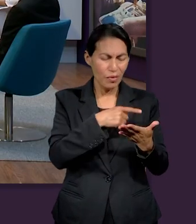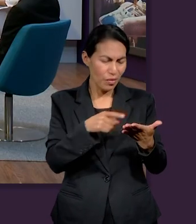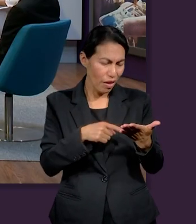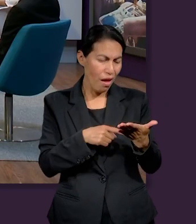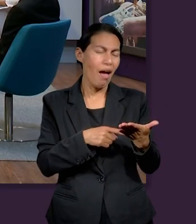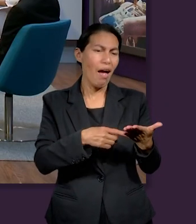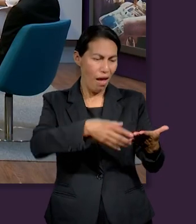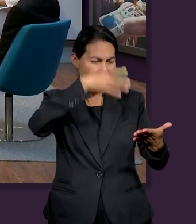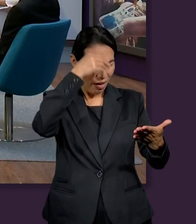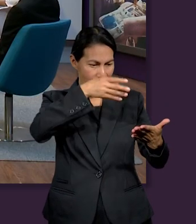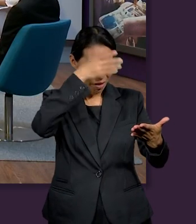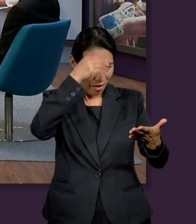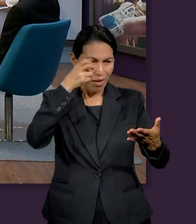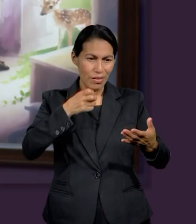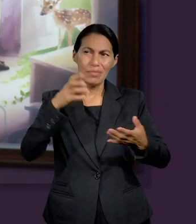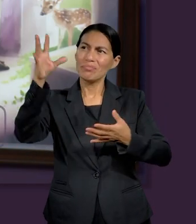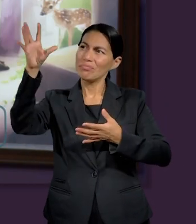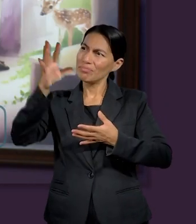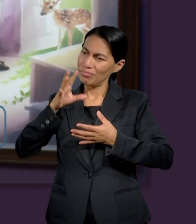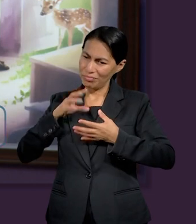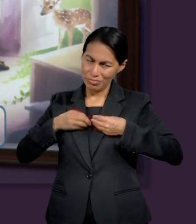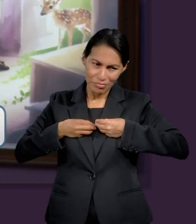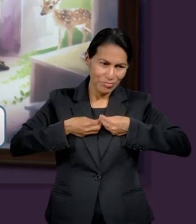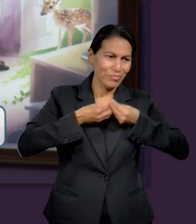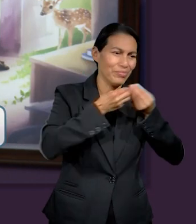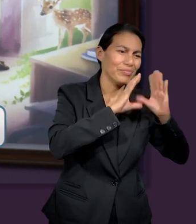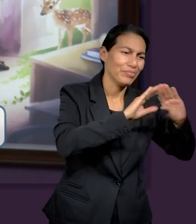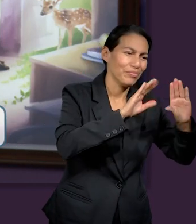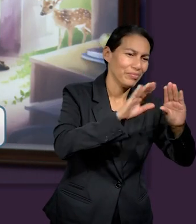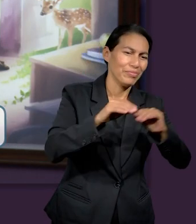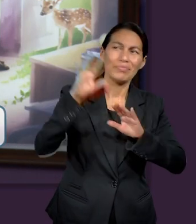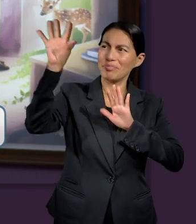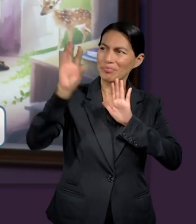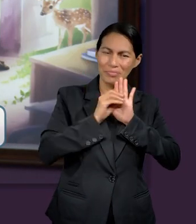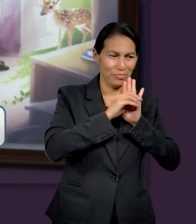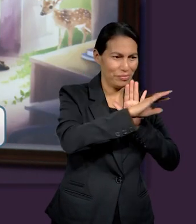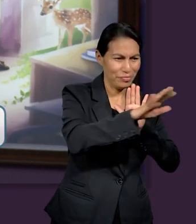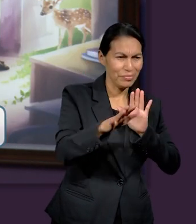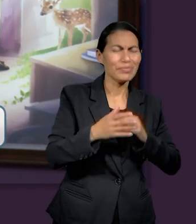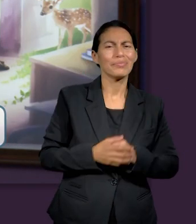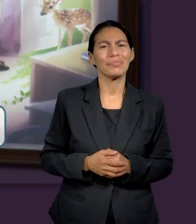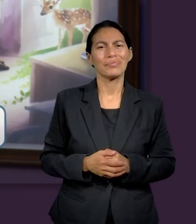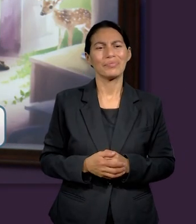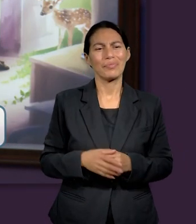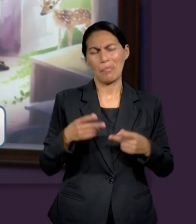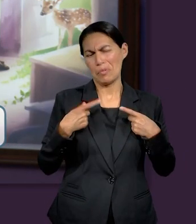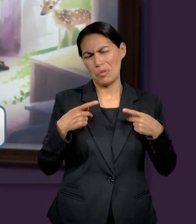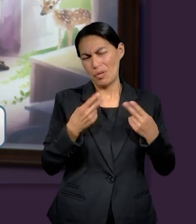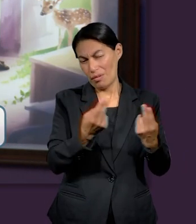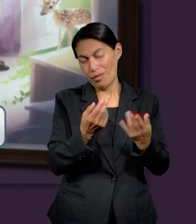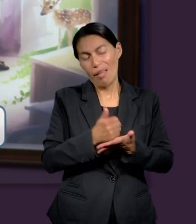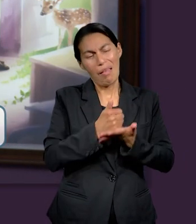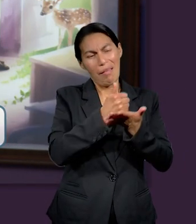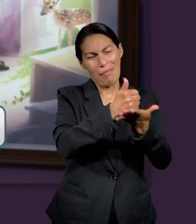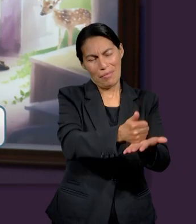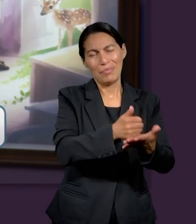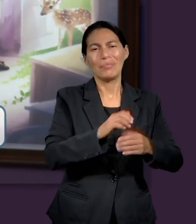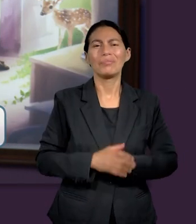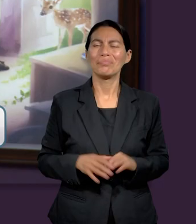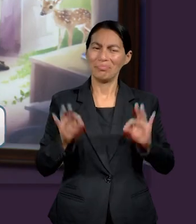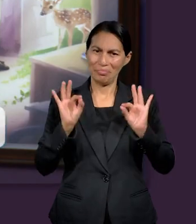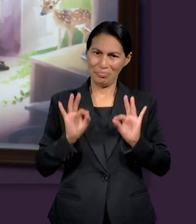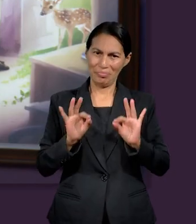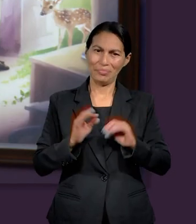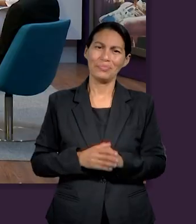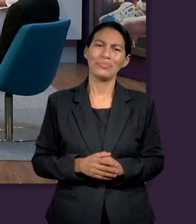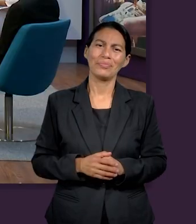más fácil poder compartir esas enseñanzas que el Señor nos ha dejado y sobre todo dar una buena imagen